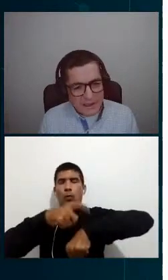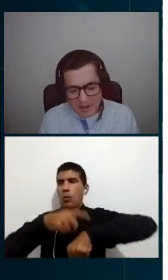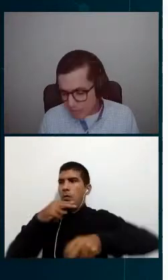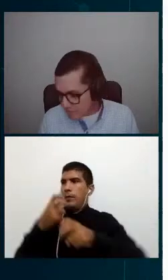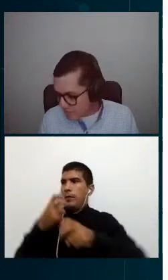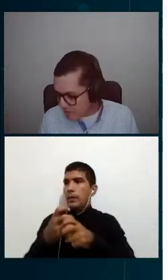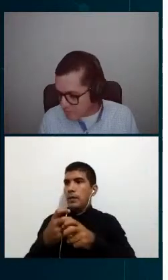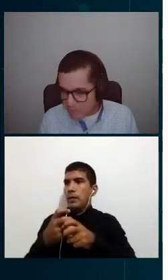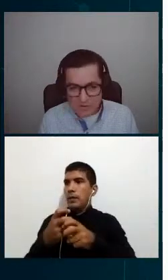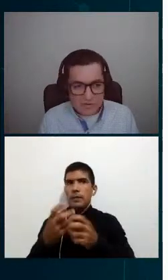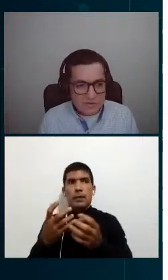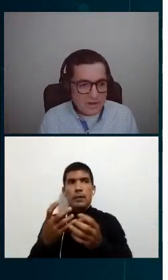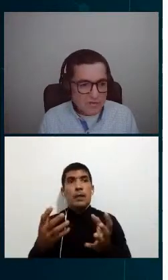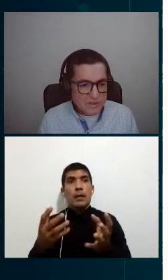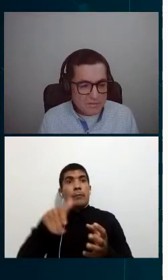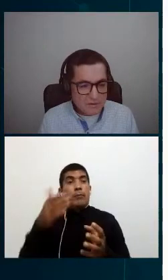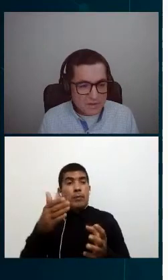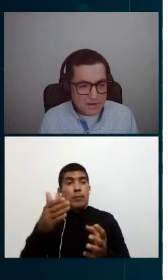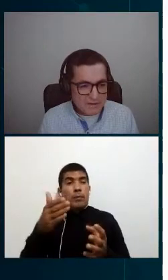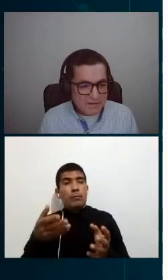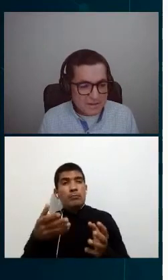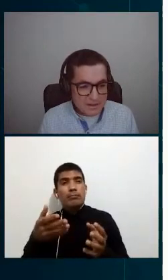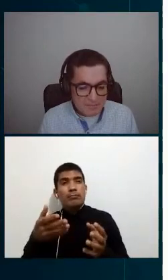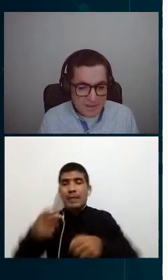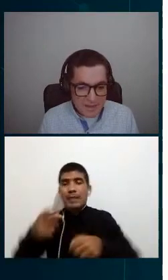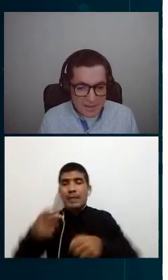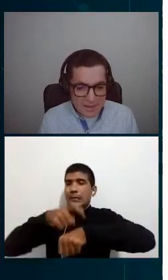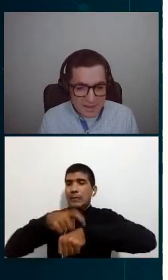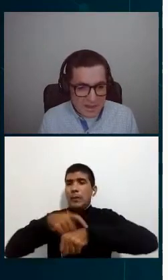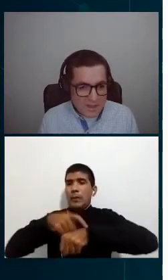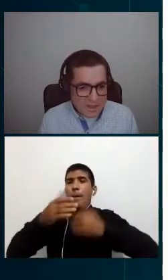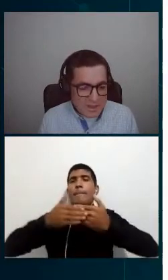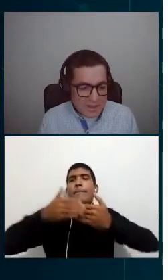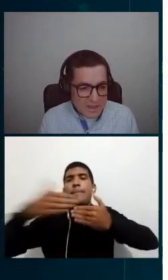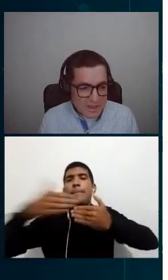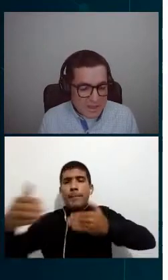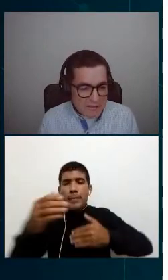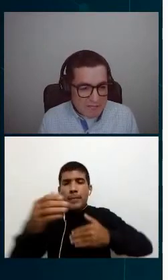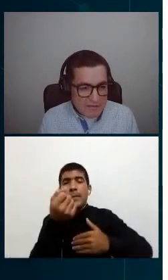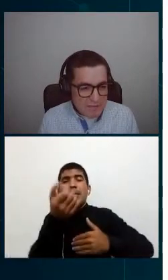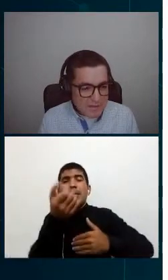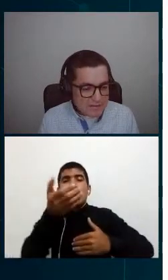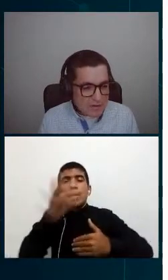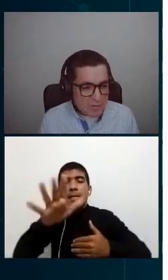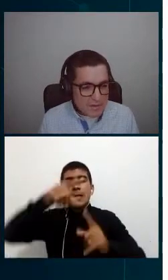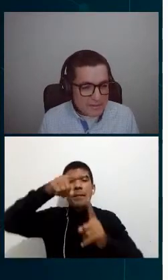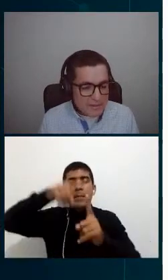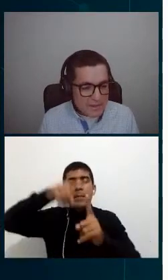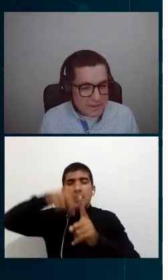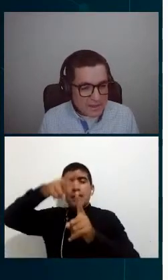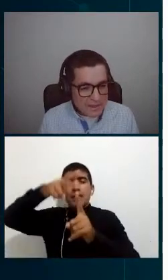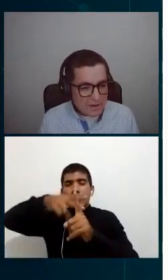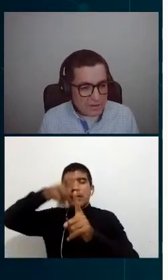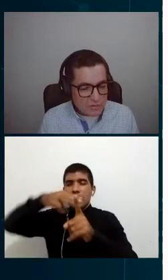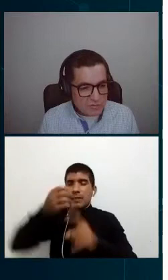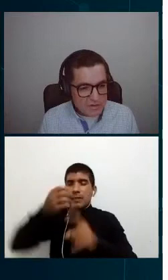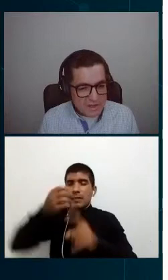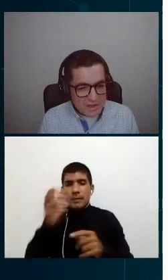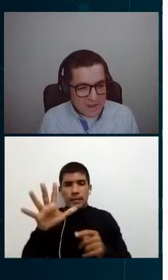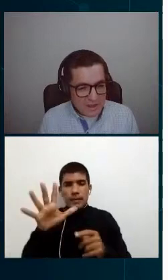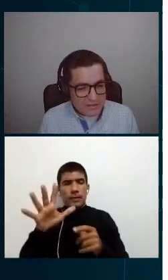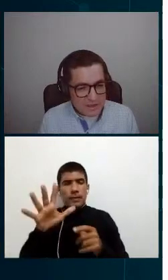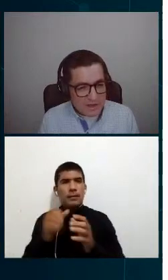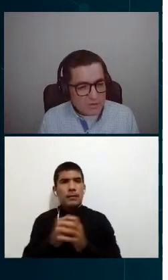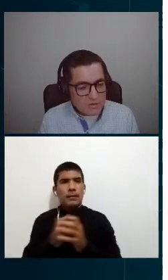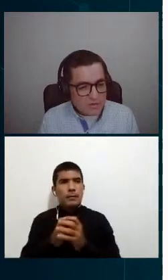parte de la elaboración y aprobación de los términos de referencia, que finalmente se convierte en los,